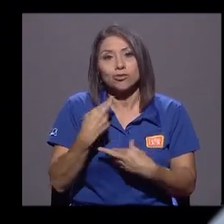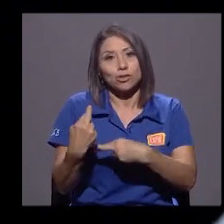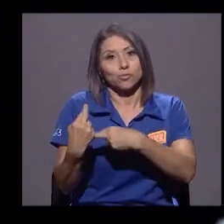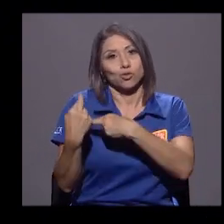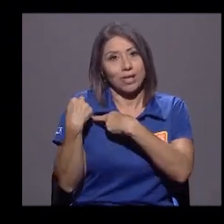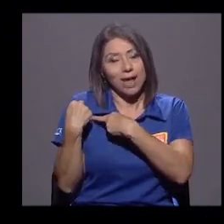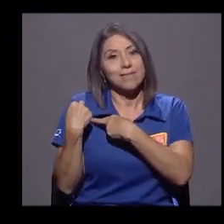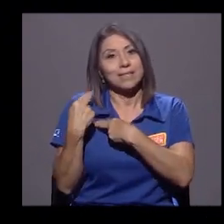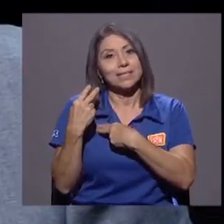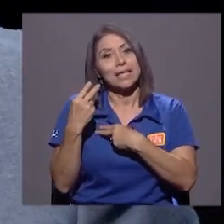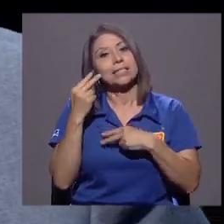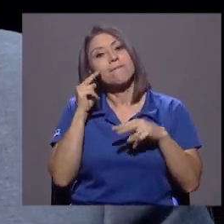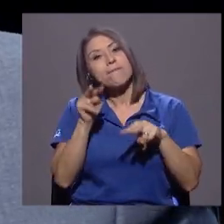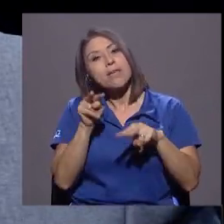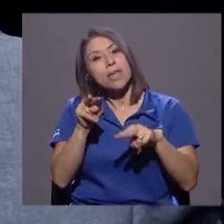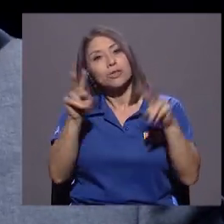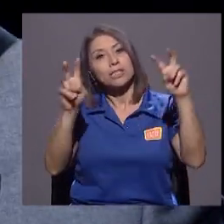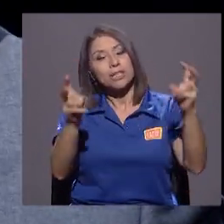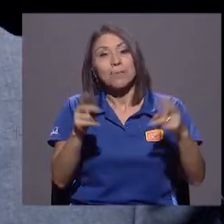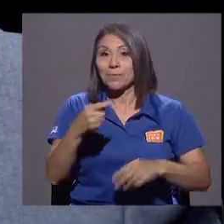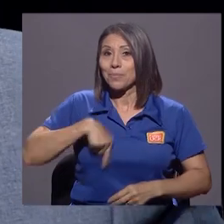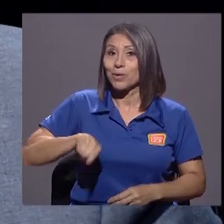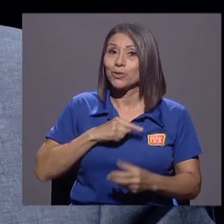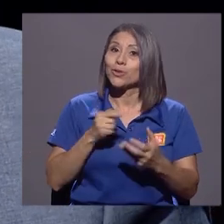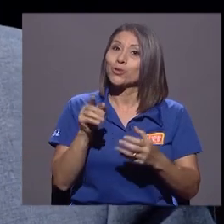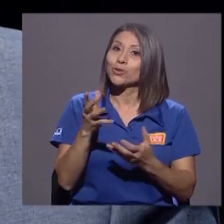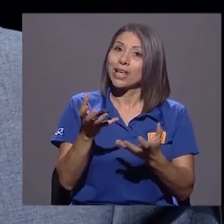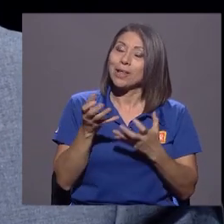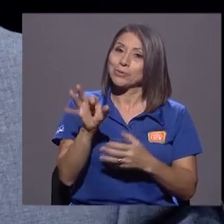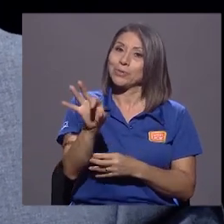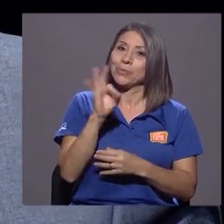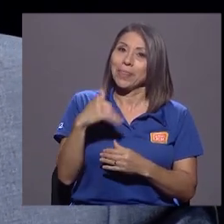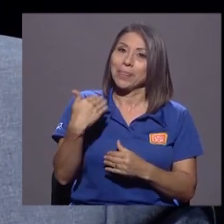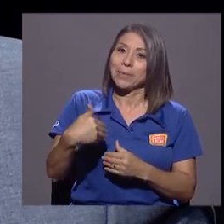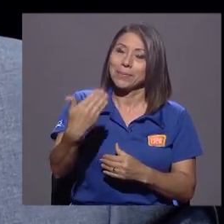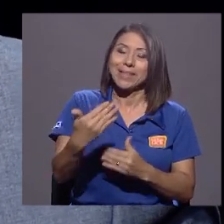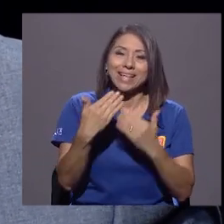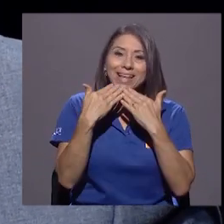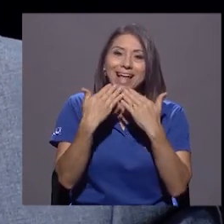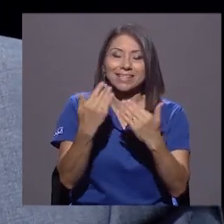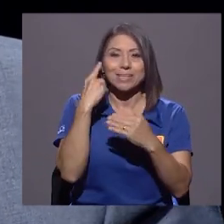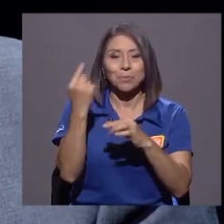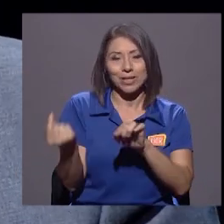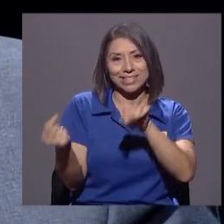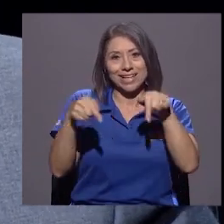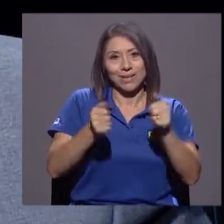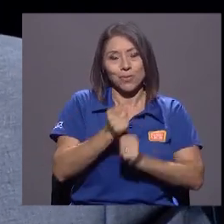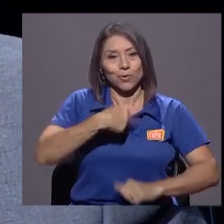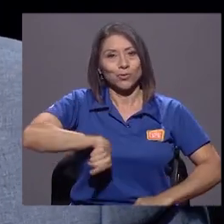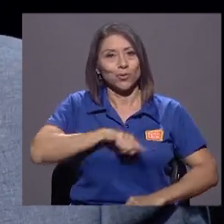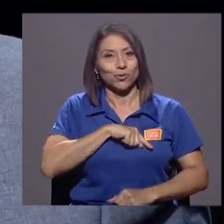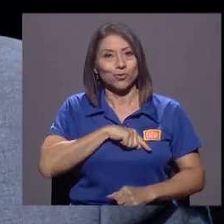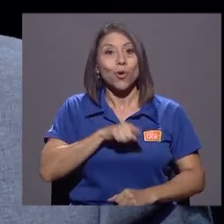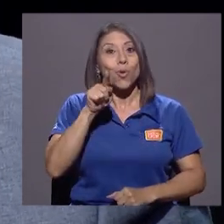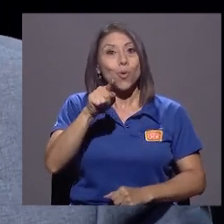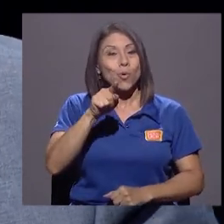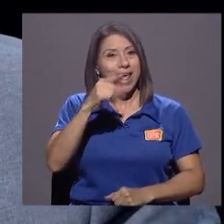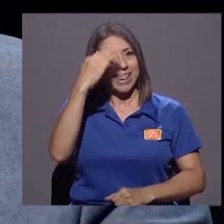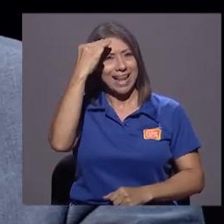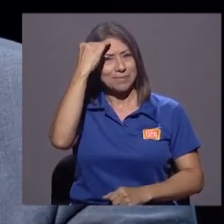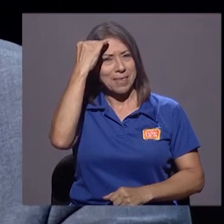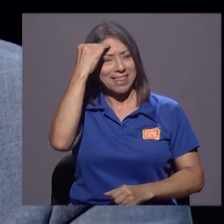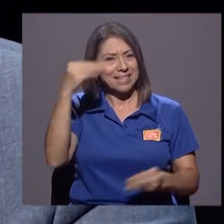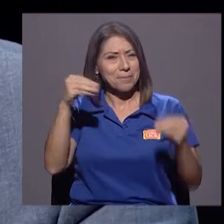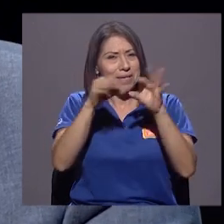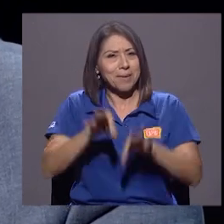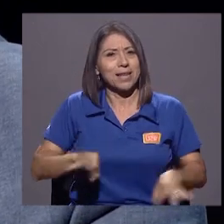esos temas. Pues vamos a quererlo tener aquí en 360 constantemente. Muchas gracias, don Gustavo, por estar con nosotros. Una de las mentes más peligrosas de este país estuvo hoy en